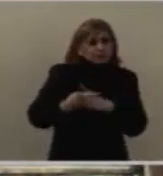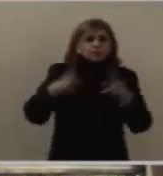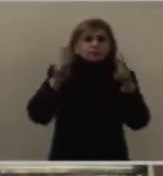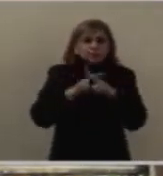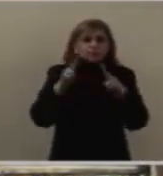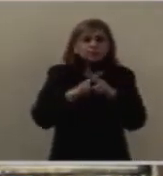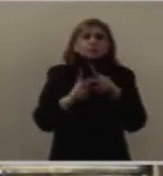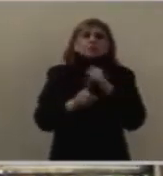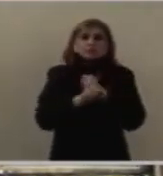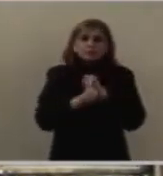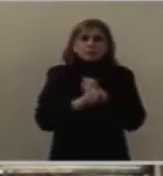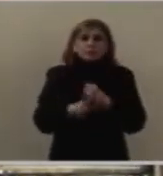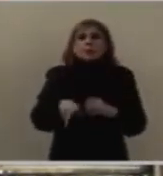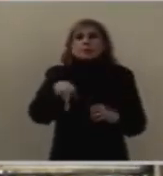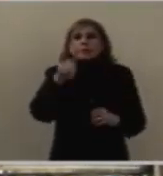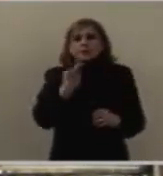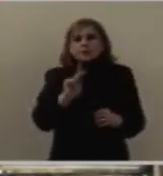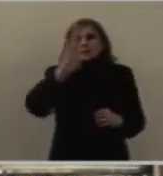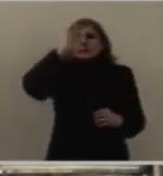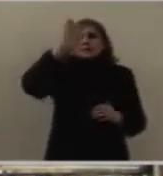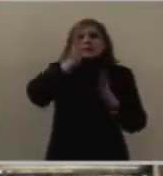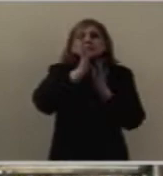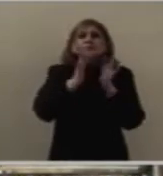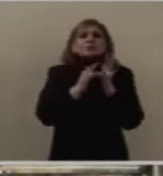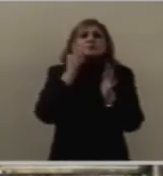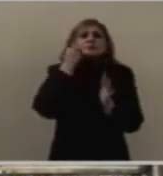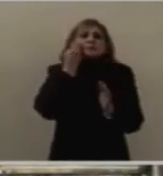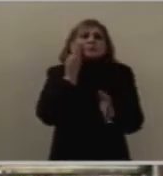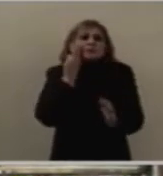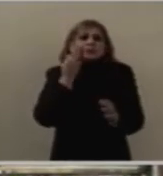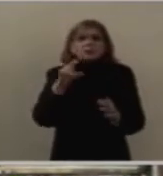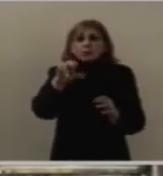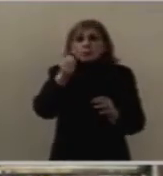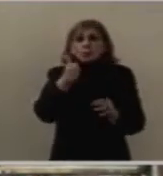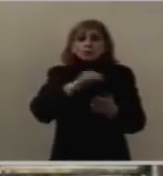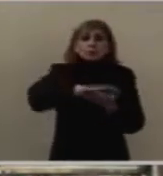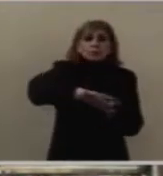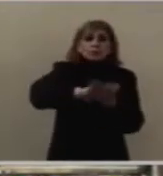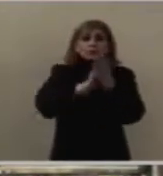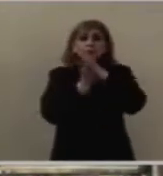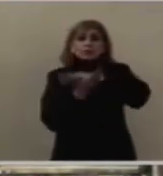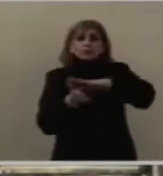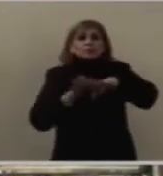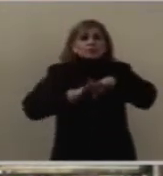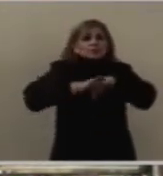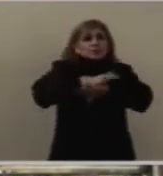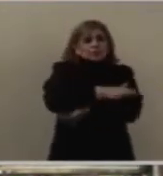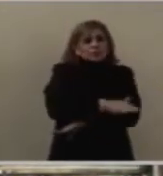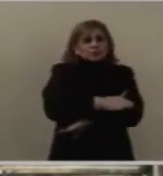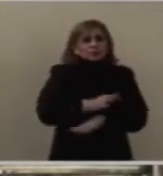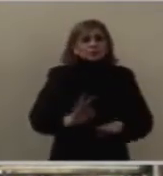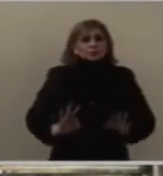Jesús nos propone otro camino, serenidad,